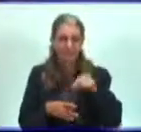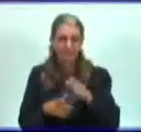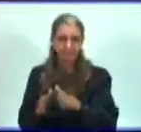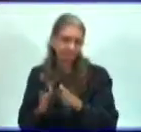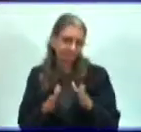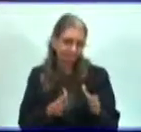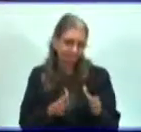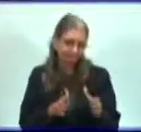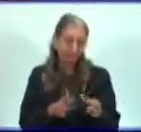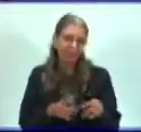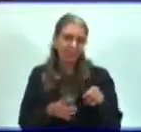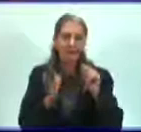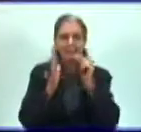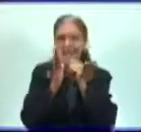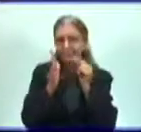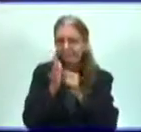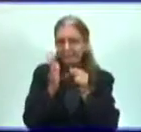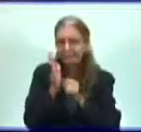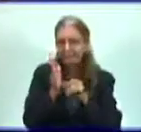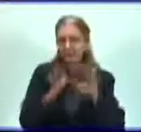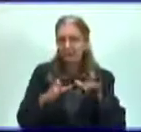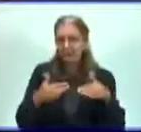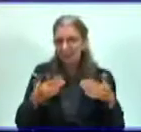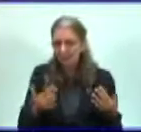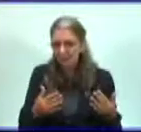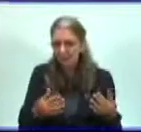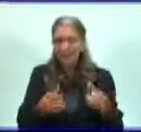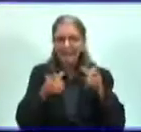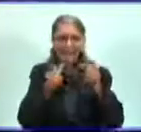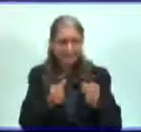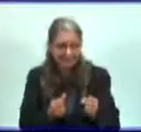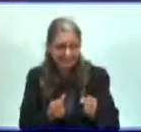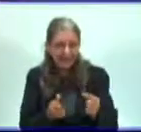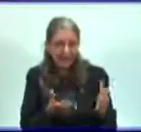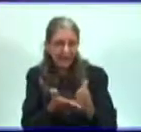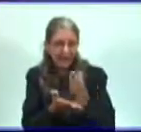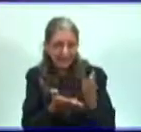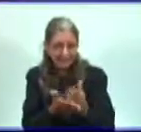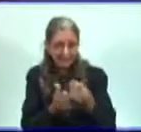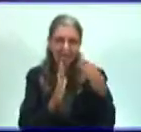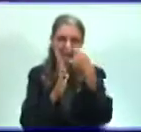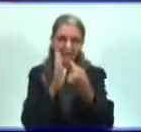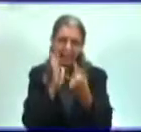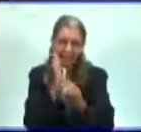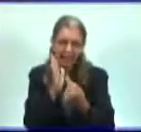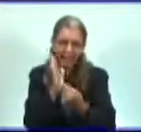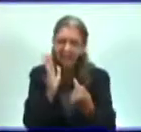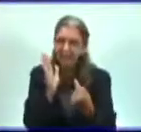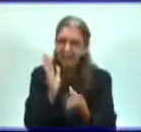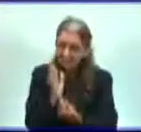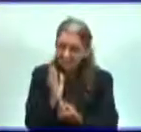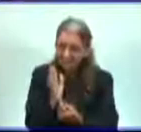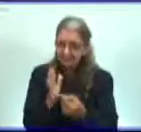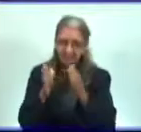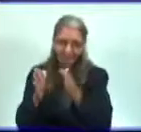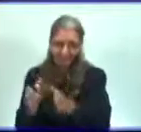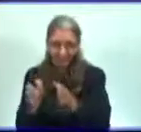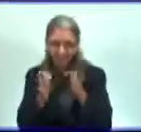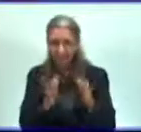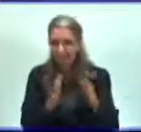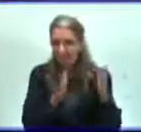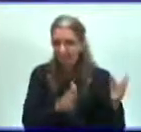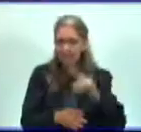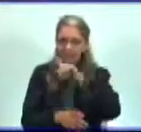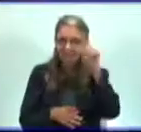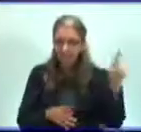puntualizar que debe de quedar en tu libreta las características de las etapas del